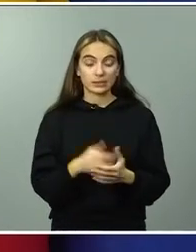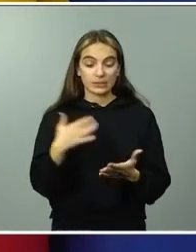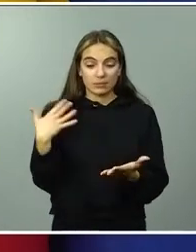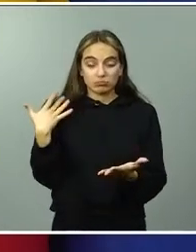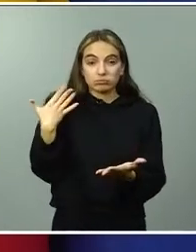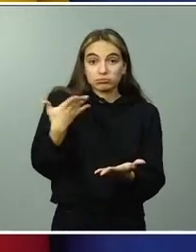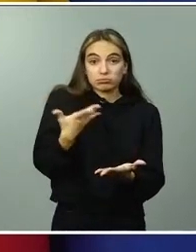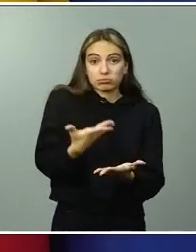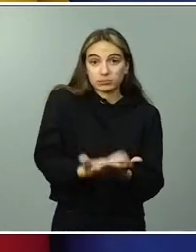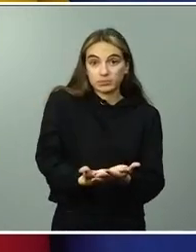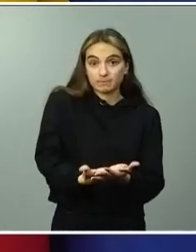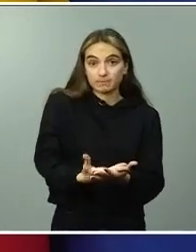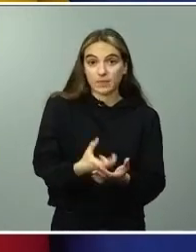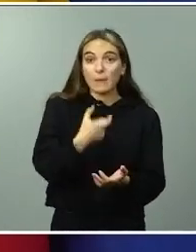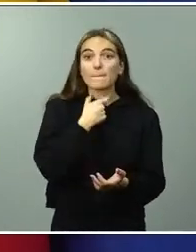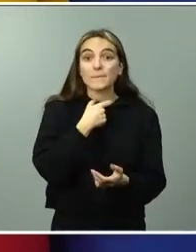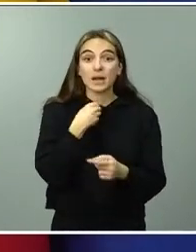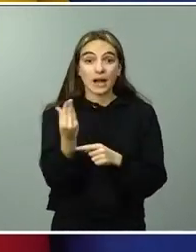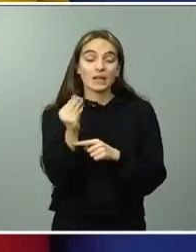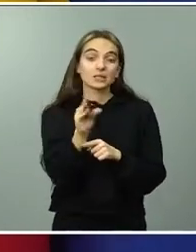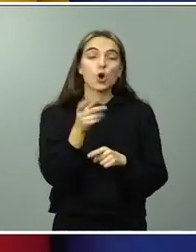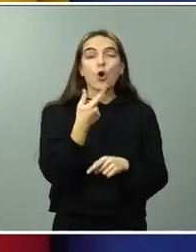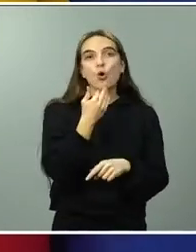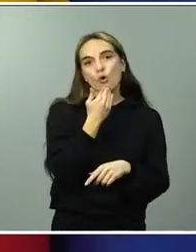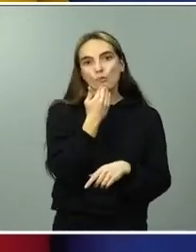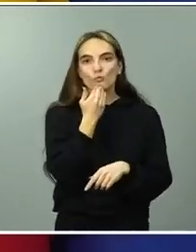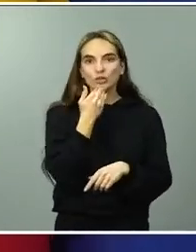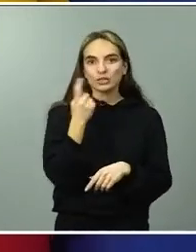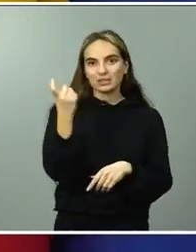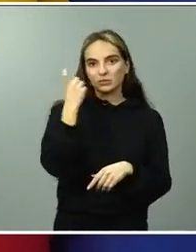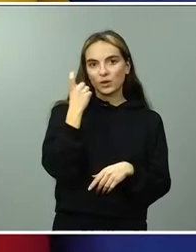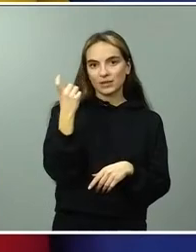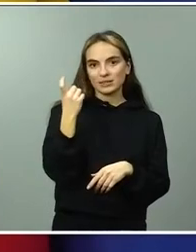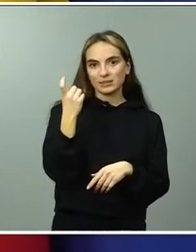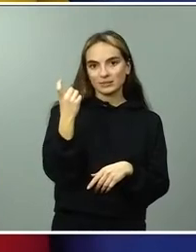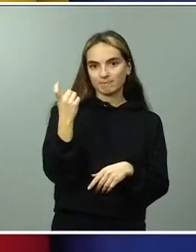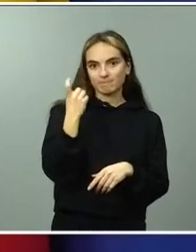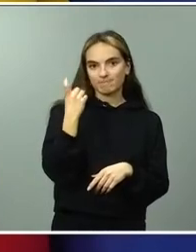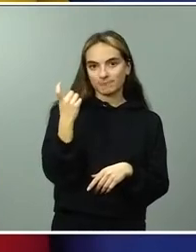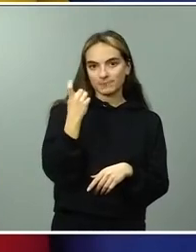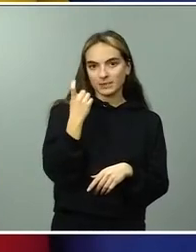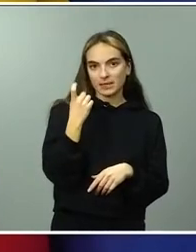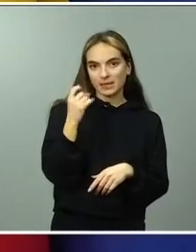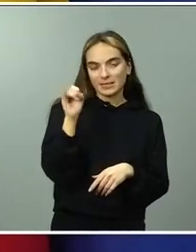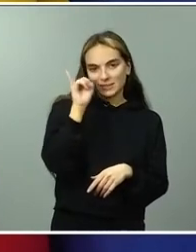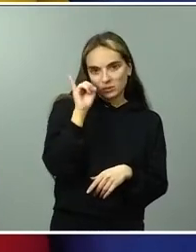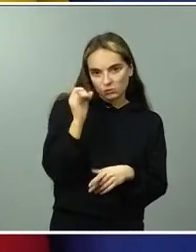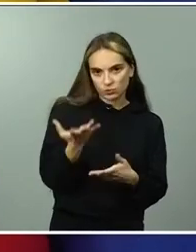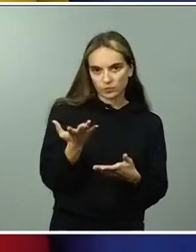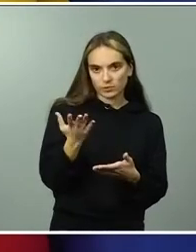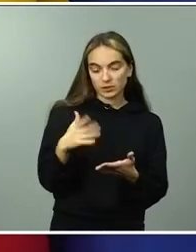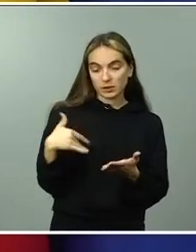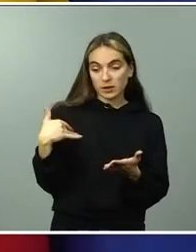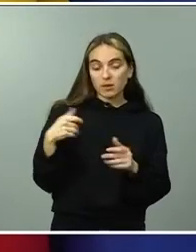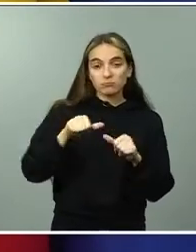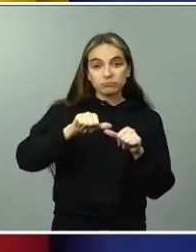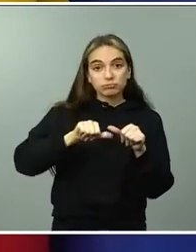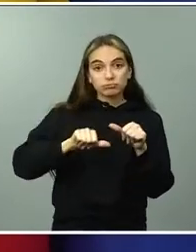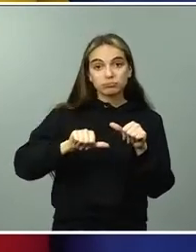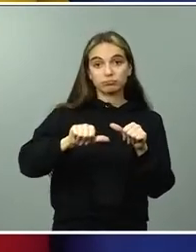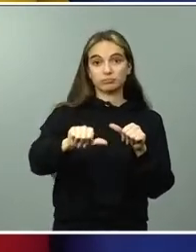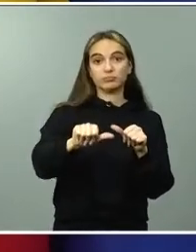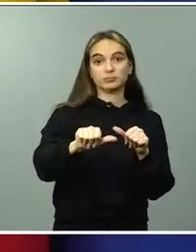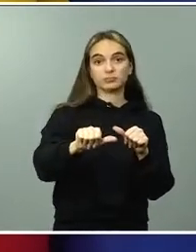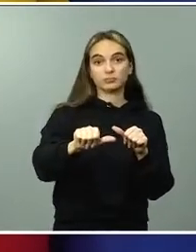fueran estudiantes de bachillerato y a partir de esta ley también se les podrá financiar la matrícula de estas